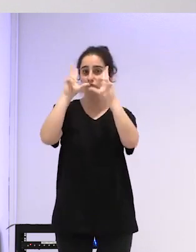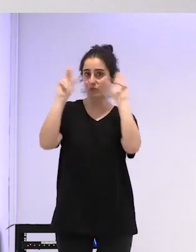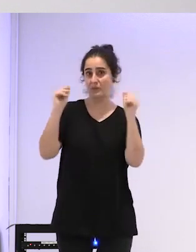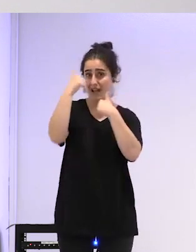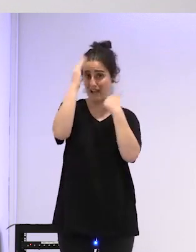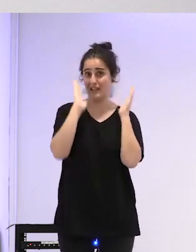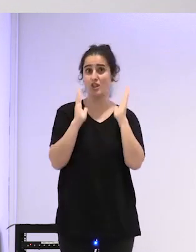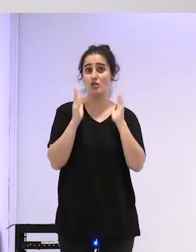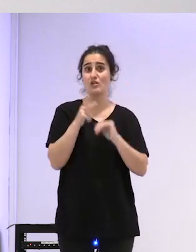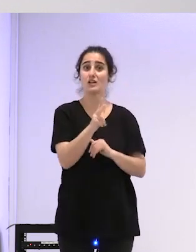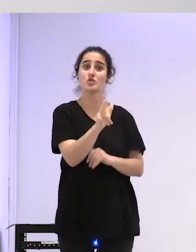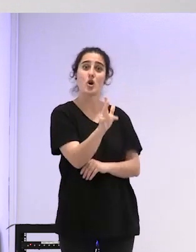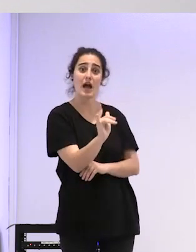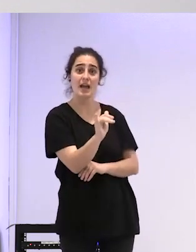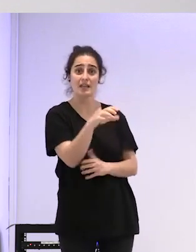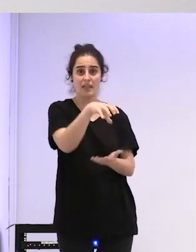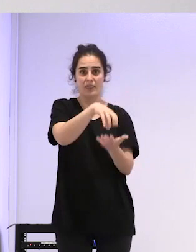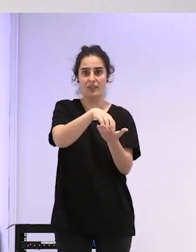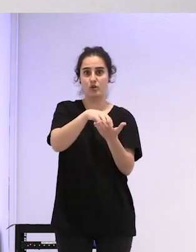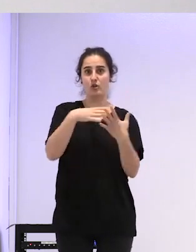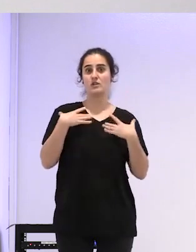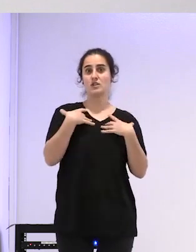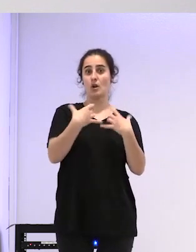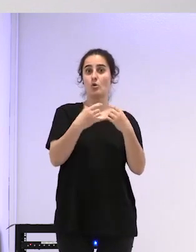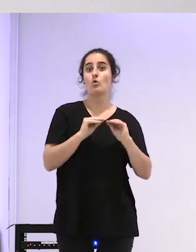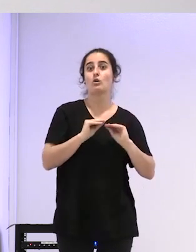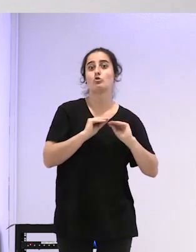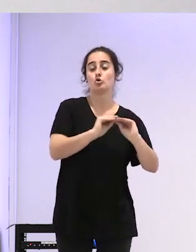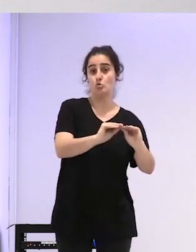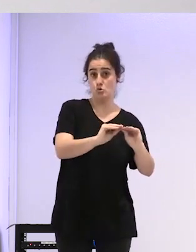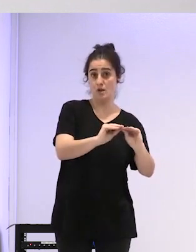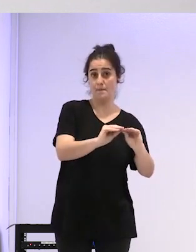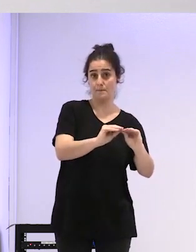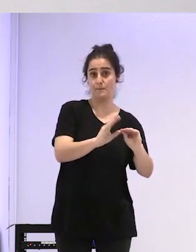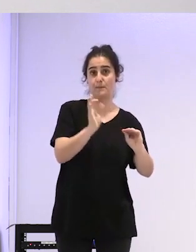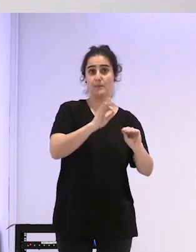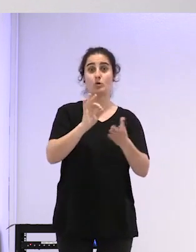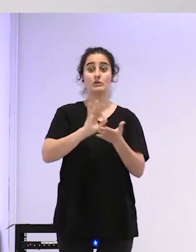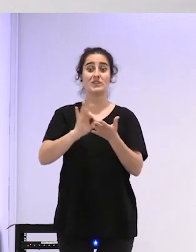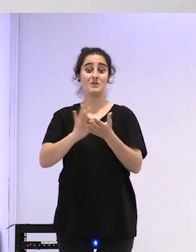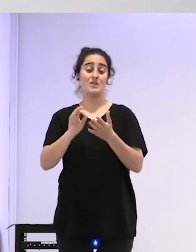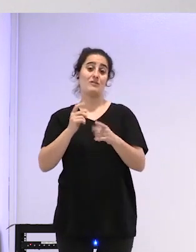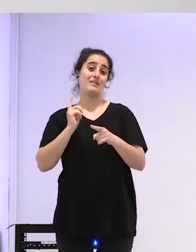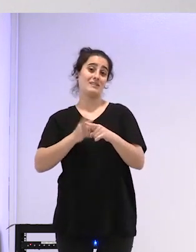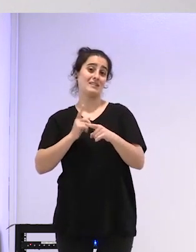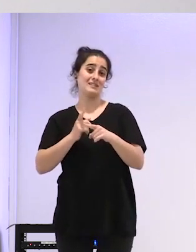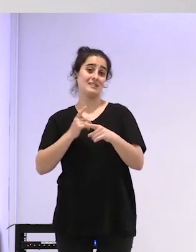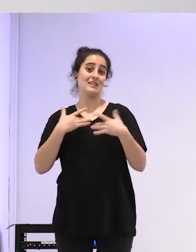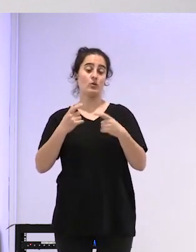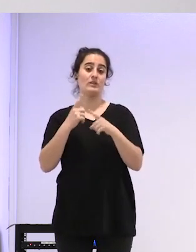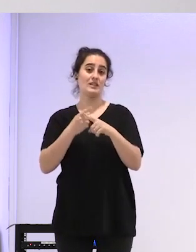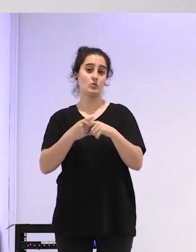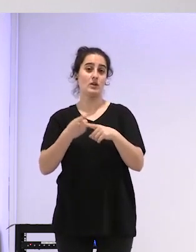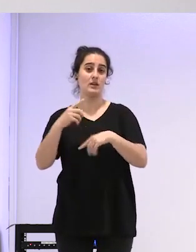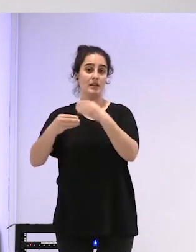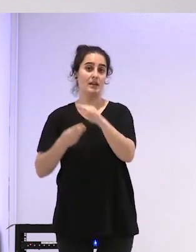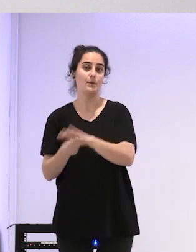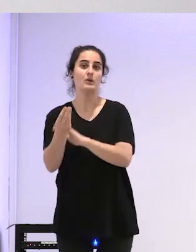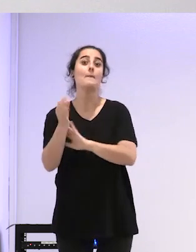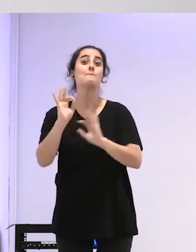y en su centro de salud o en el servicio de atención a la salud sexual y no productiva pero no a servicios especializados